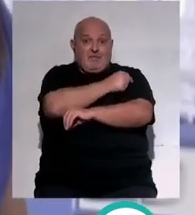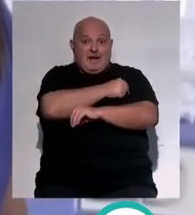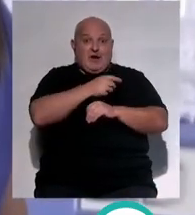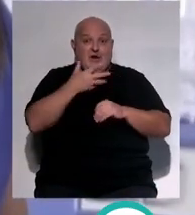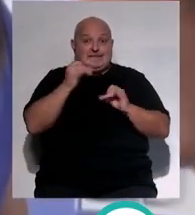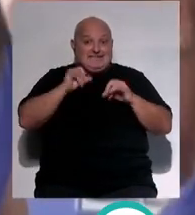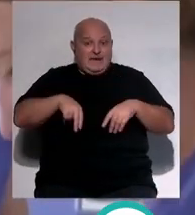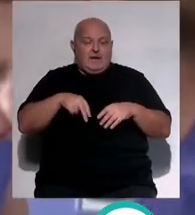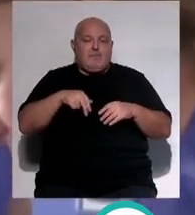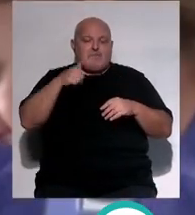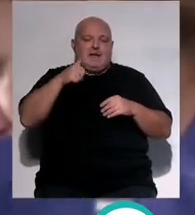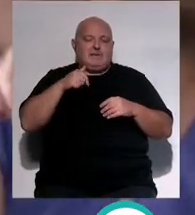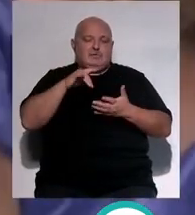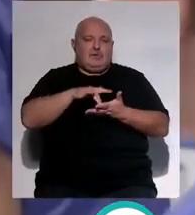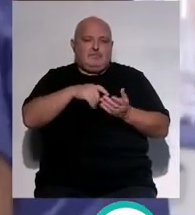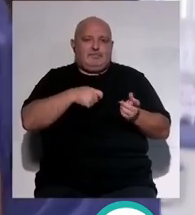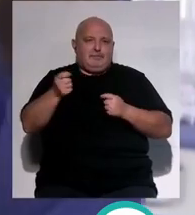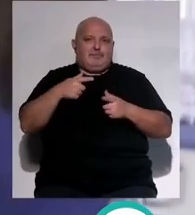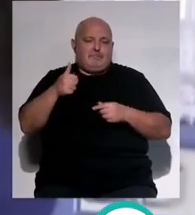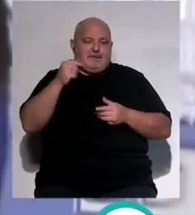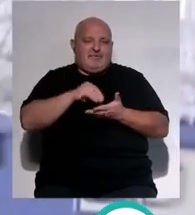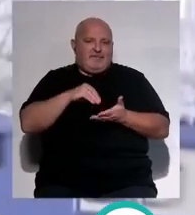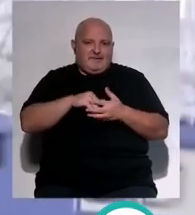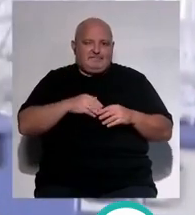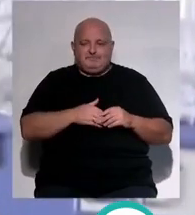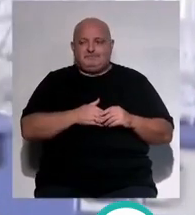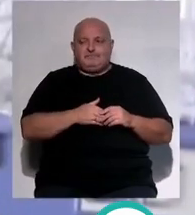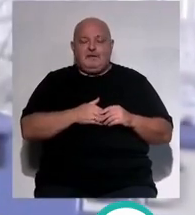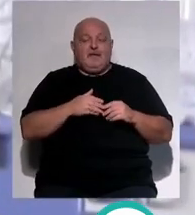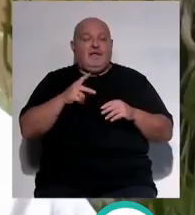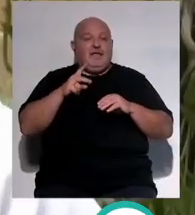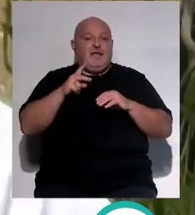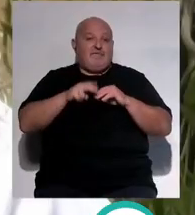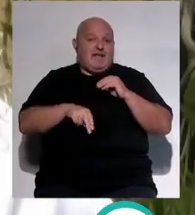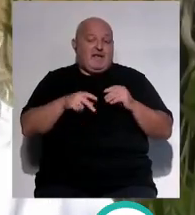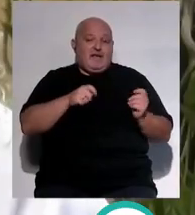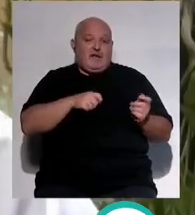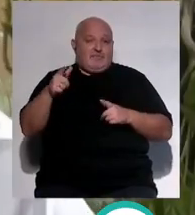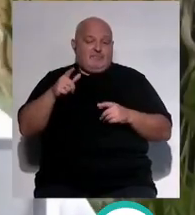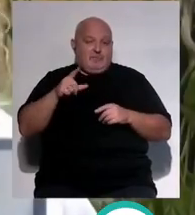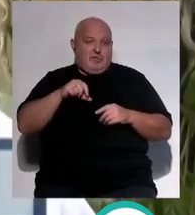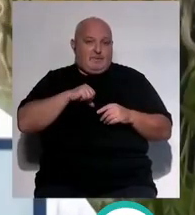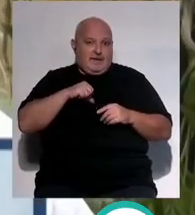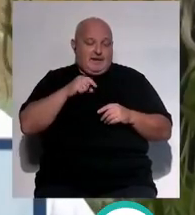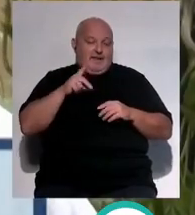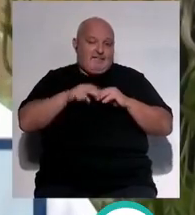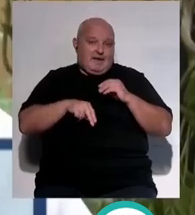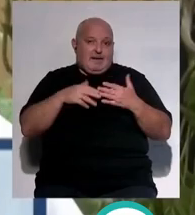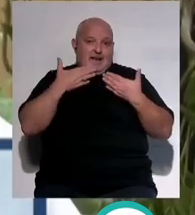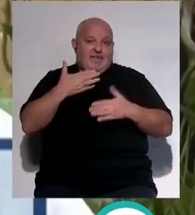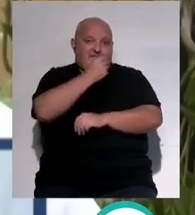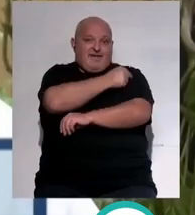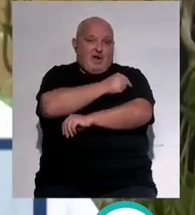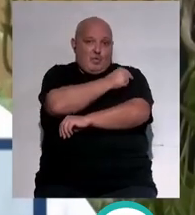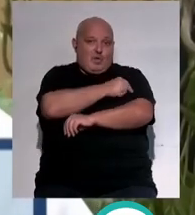los registros de la Administración Sanitaria Andaluza. Evitar el ingreso y toda la consecuencia que trae el ingreso del niño en